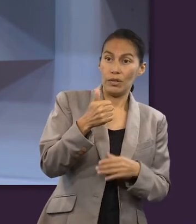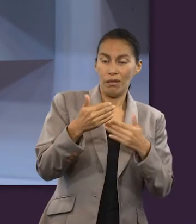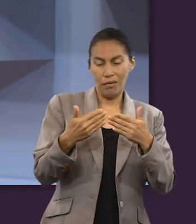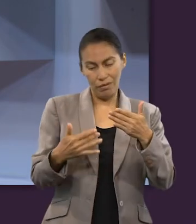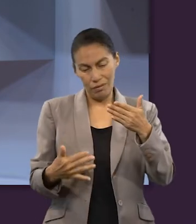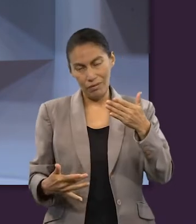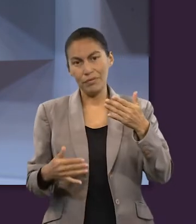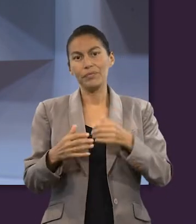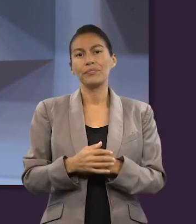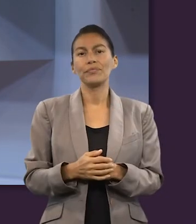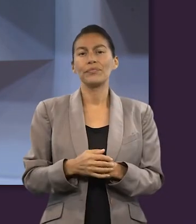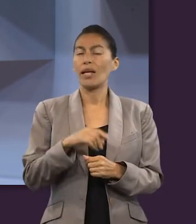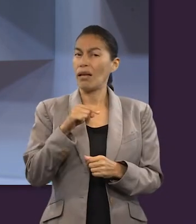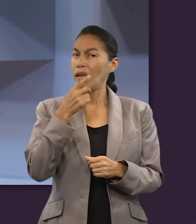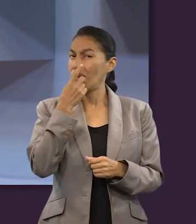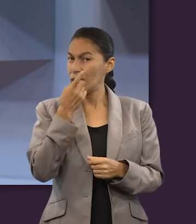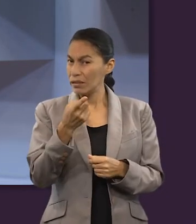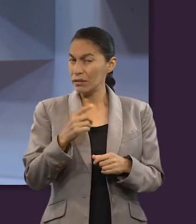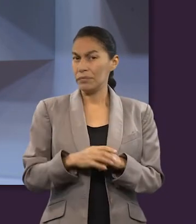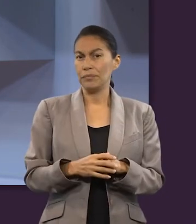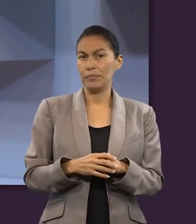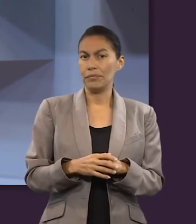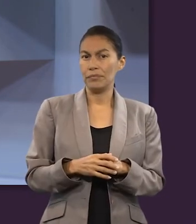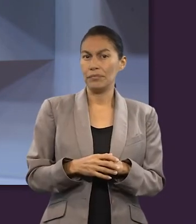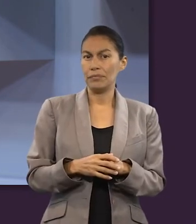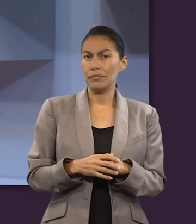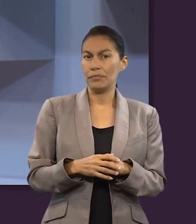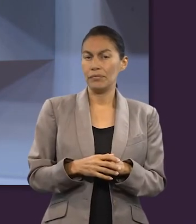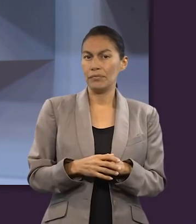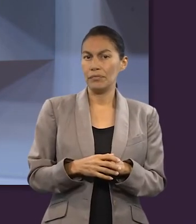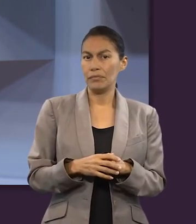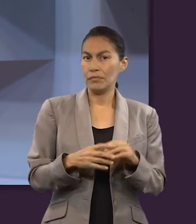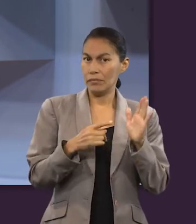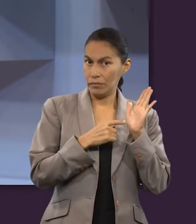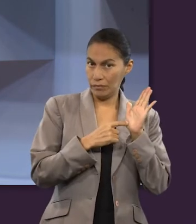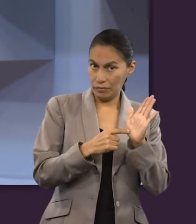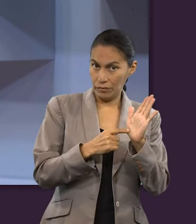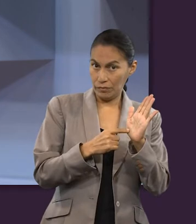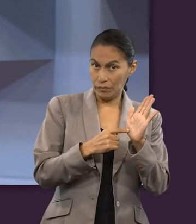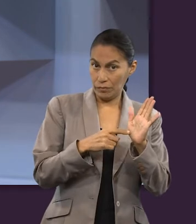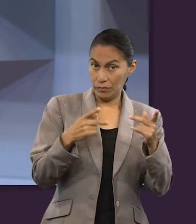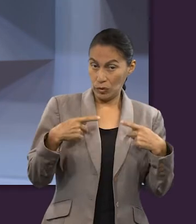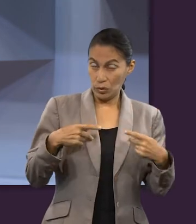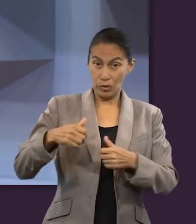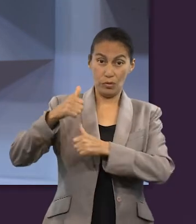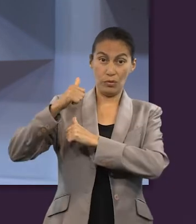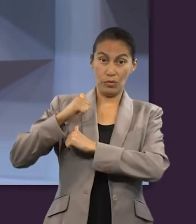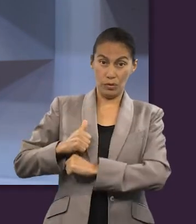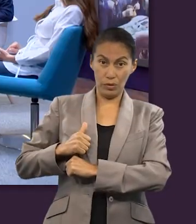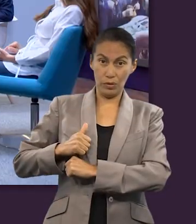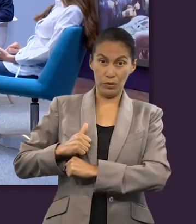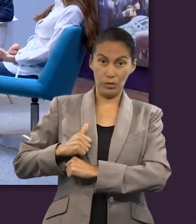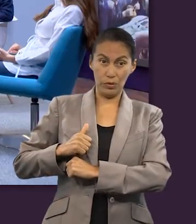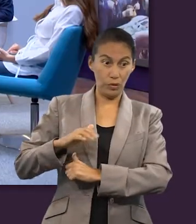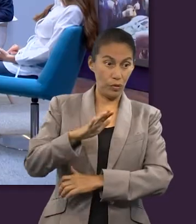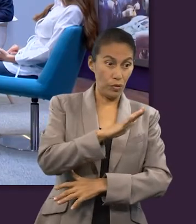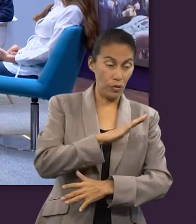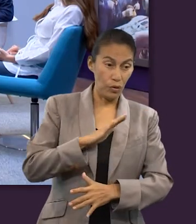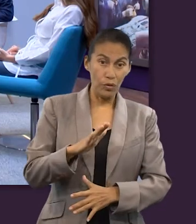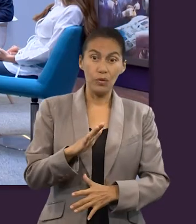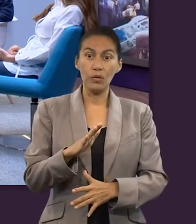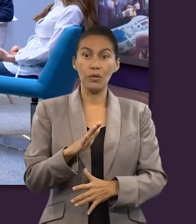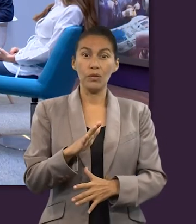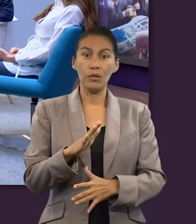vemos los versículos del 11 en adelante, vamos a encontrar esta parte de que los guardias